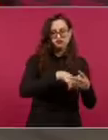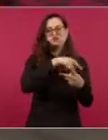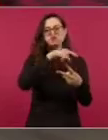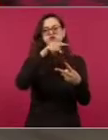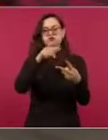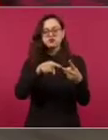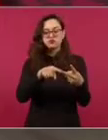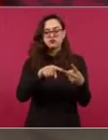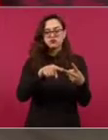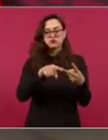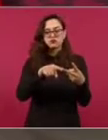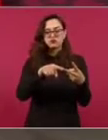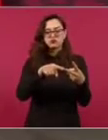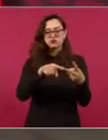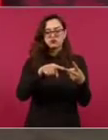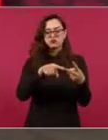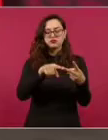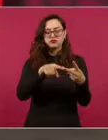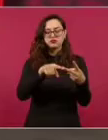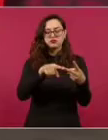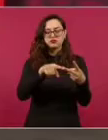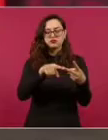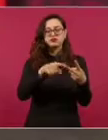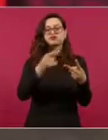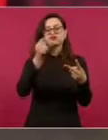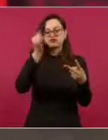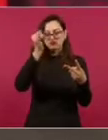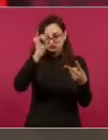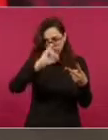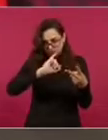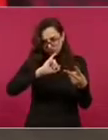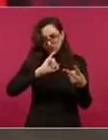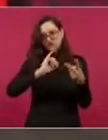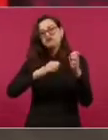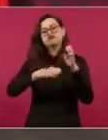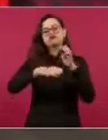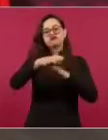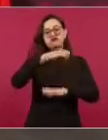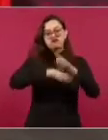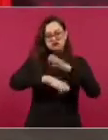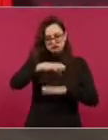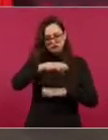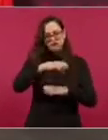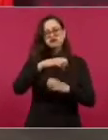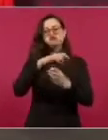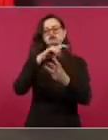participan los empresarios y participa el gobierno.